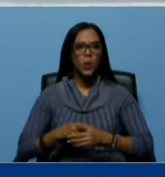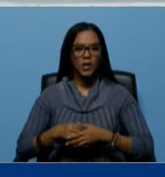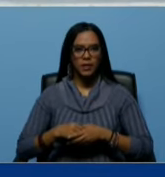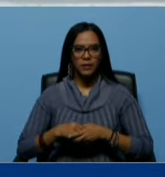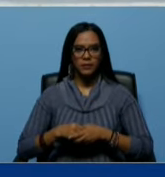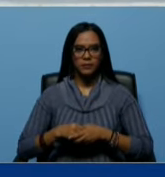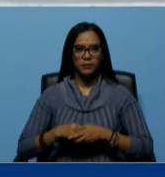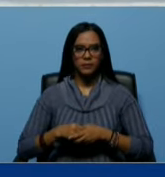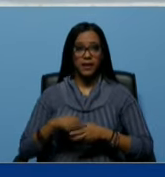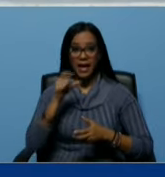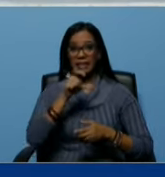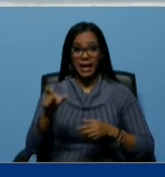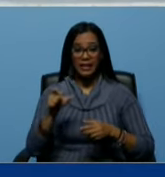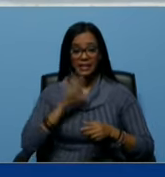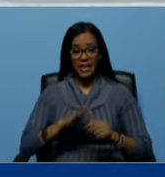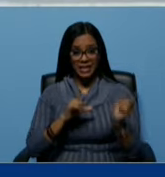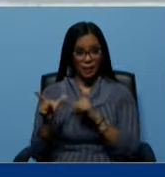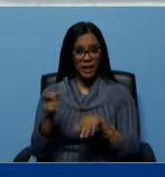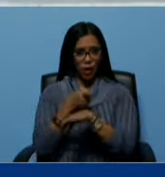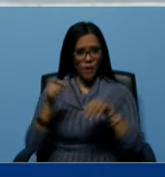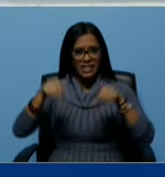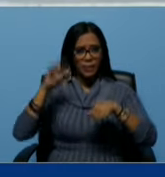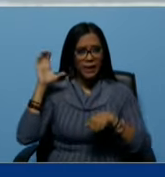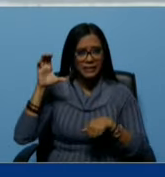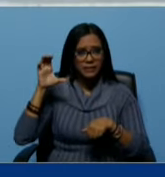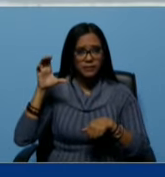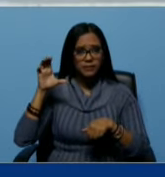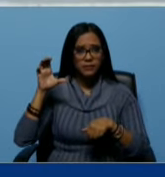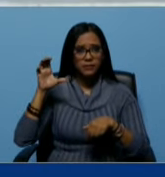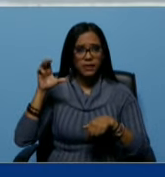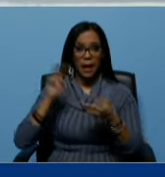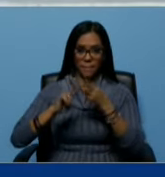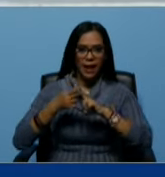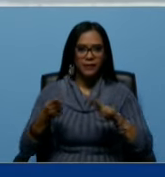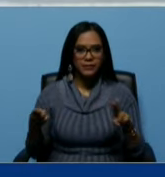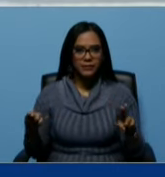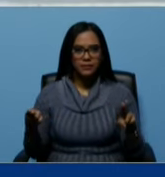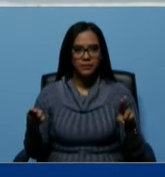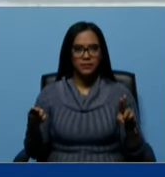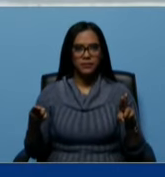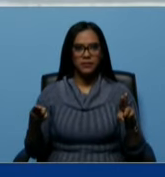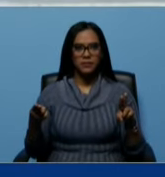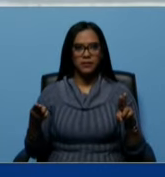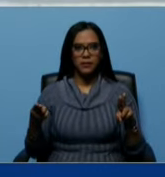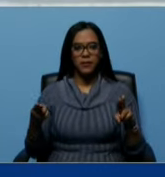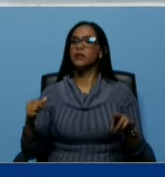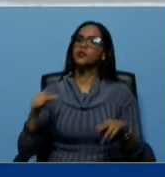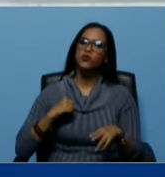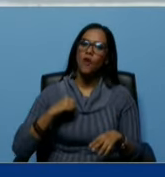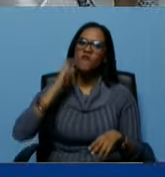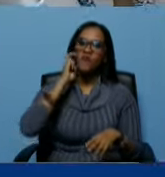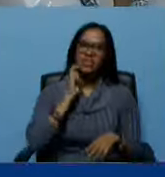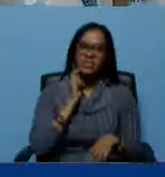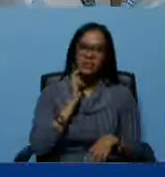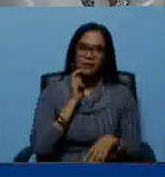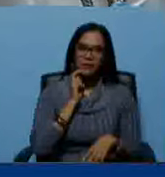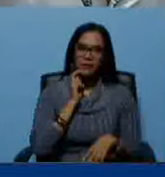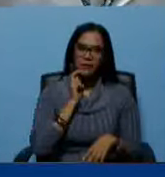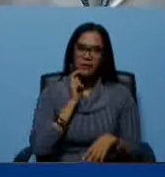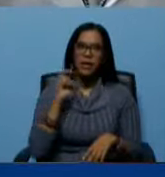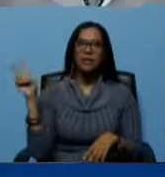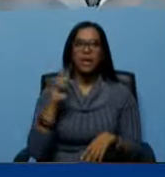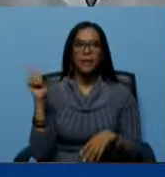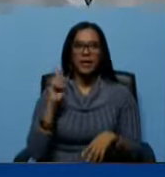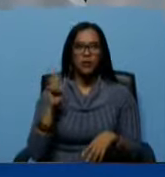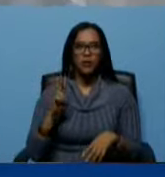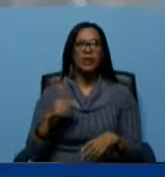esa gente está preparada para gobernar este país en paz son fascistas y en Venezuela se